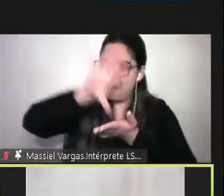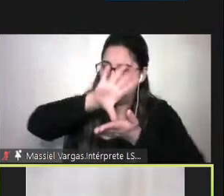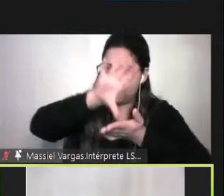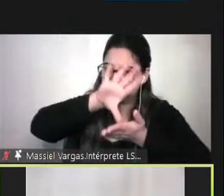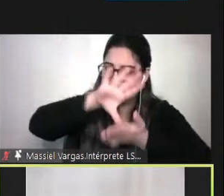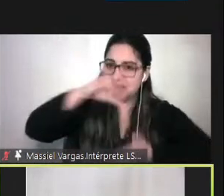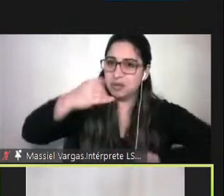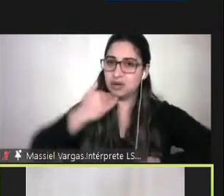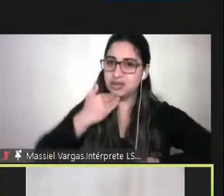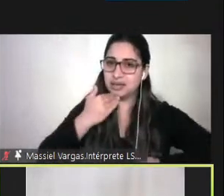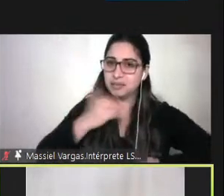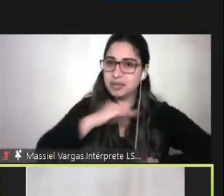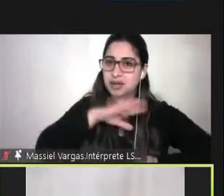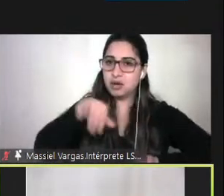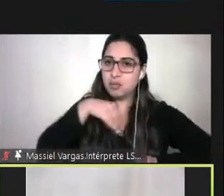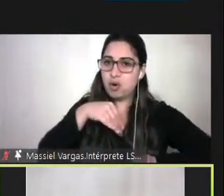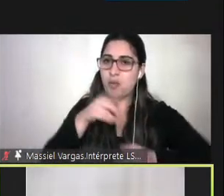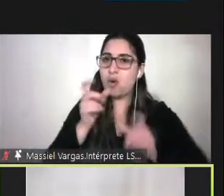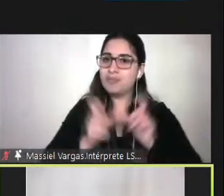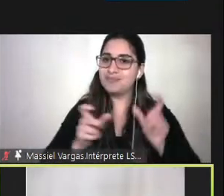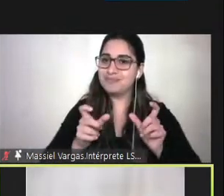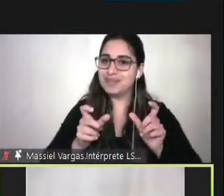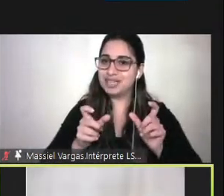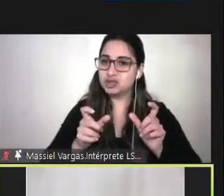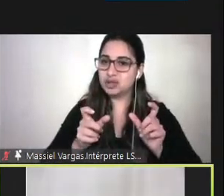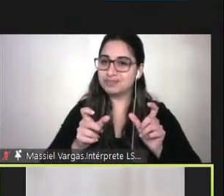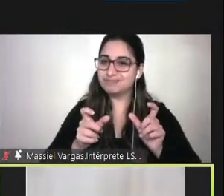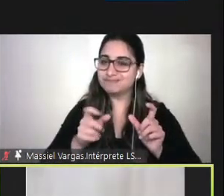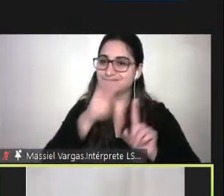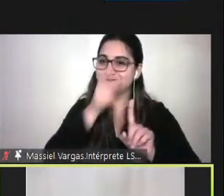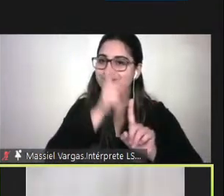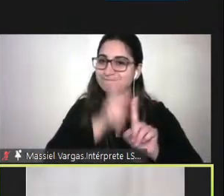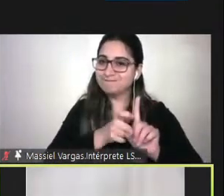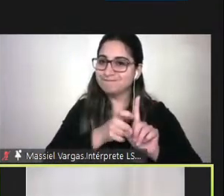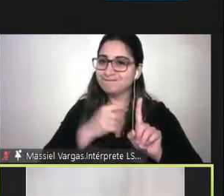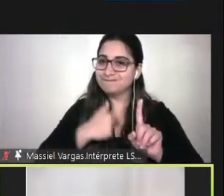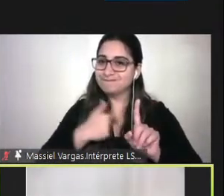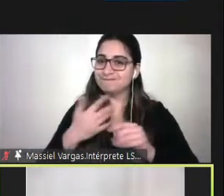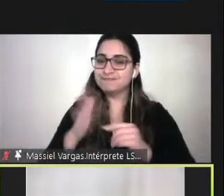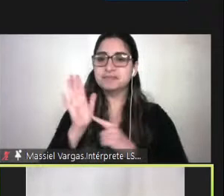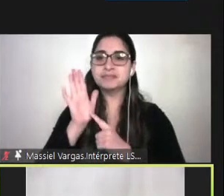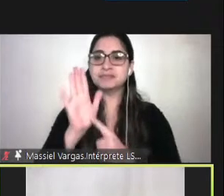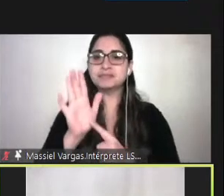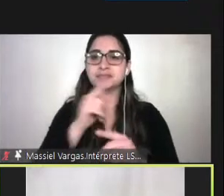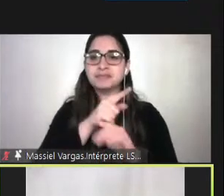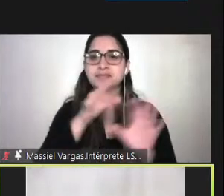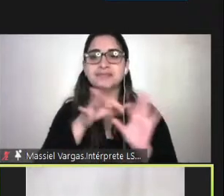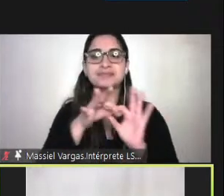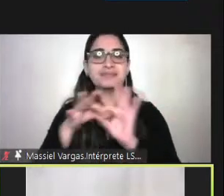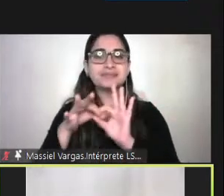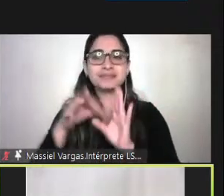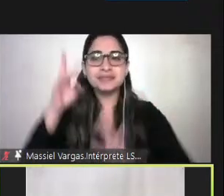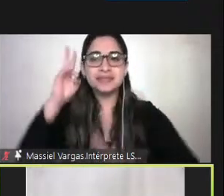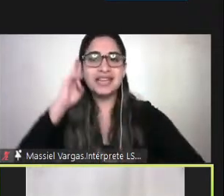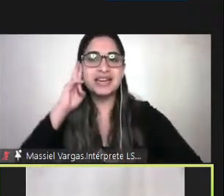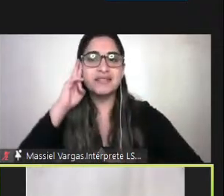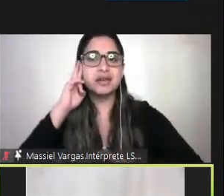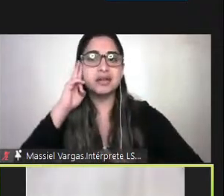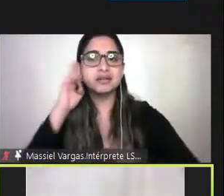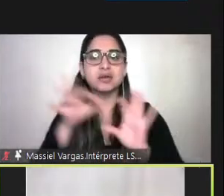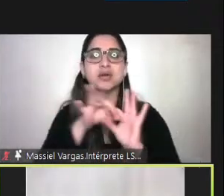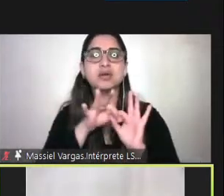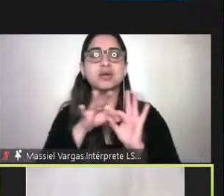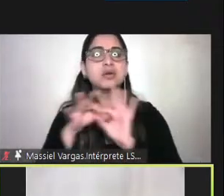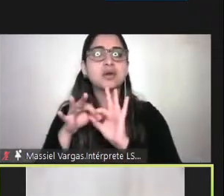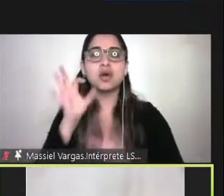temas que nos convocan como personas entonces la presentación que yo les traigo hoy día tiene que ver con reflexión va muy de la mano con lo que